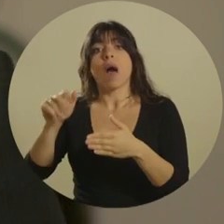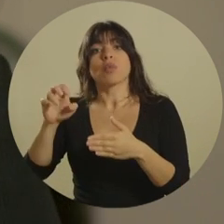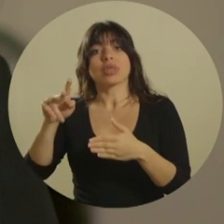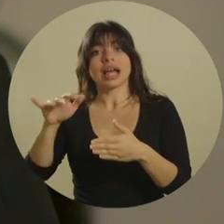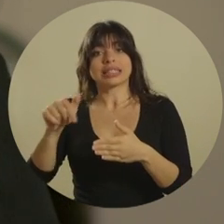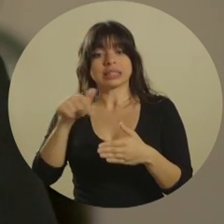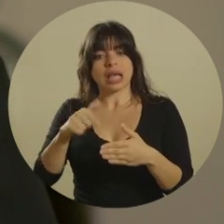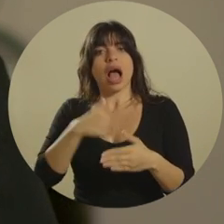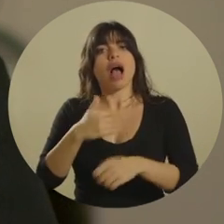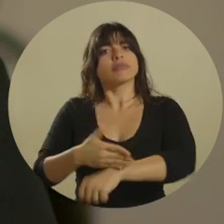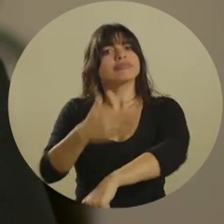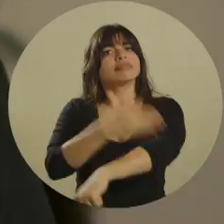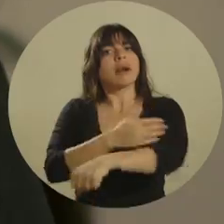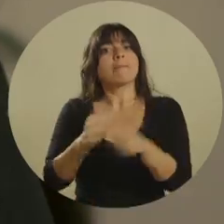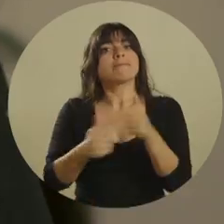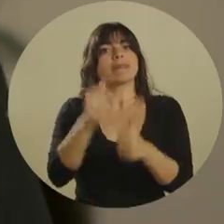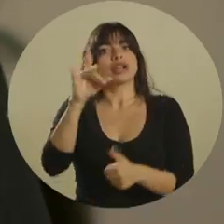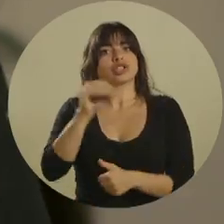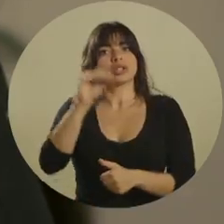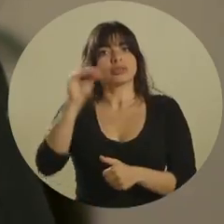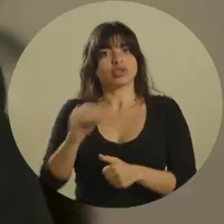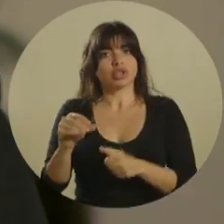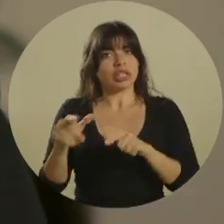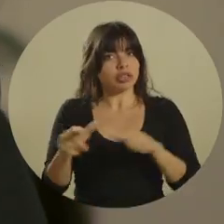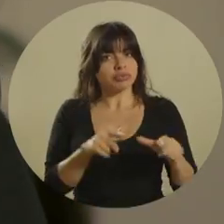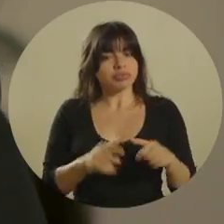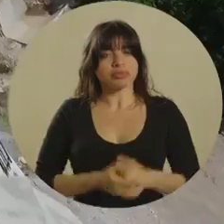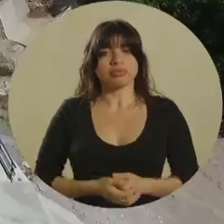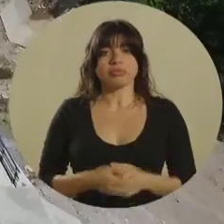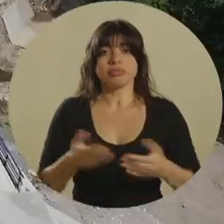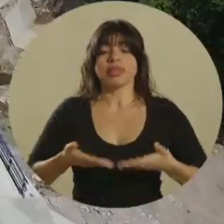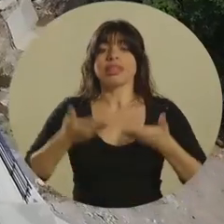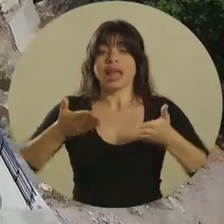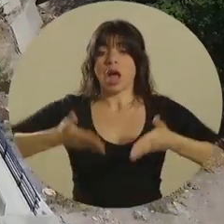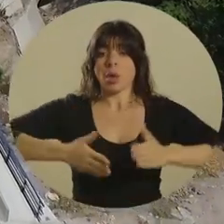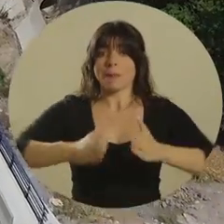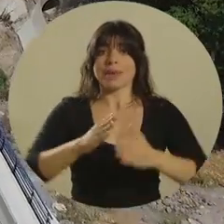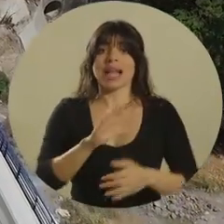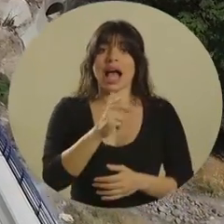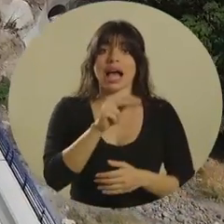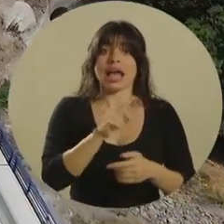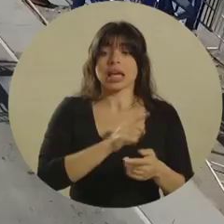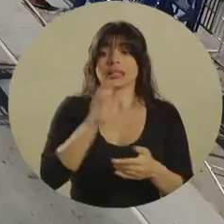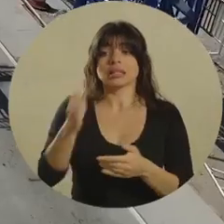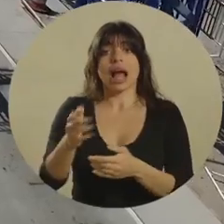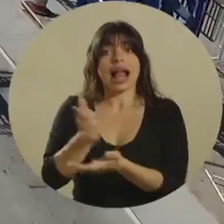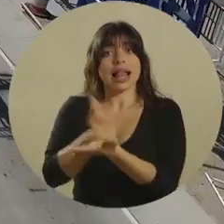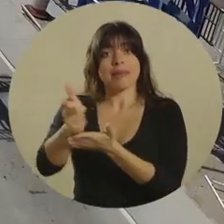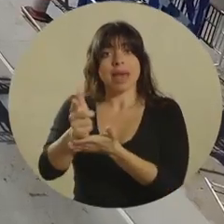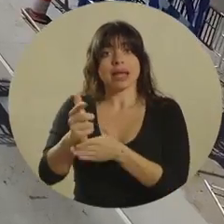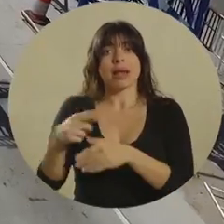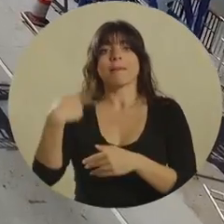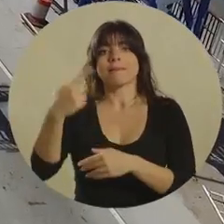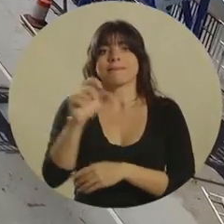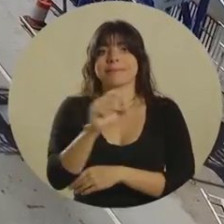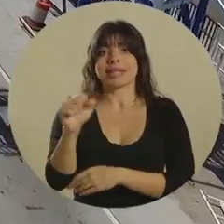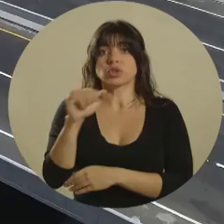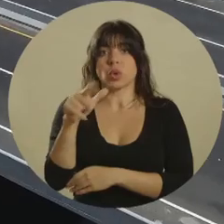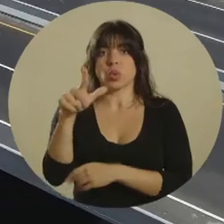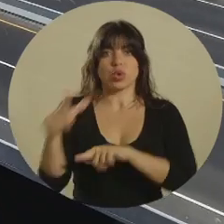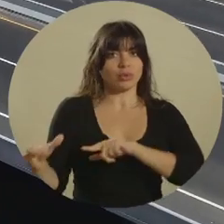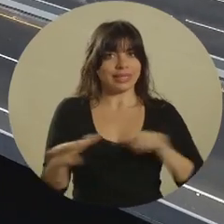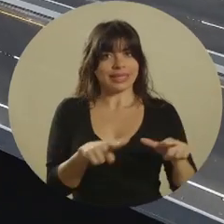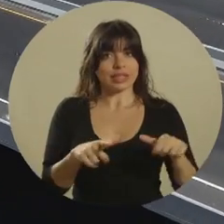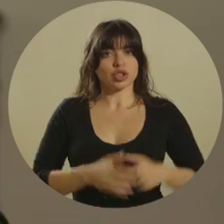Abundancia cuenta con un avance superior al 80%. La entrega de la autopista Cañas-Liberia está prevista para el próximo